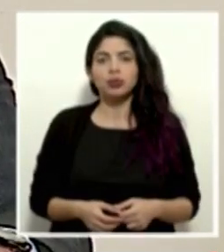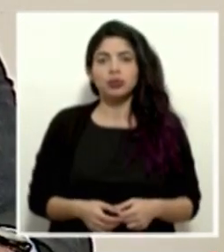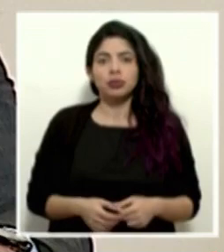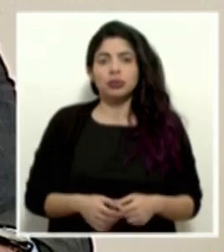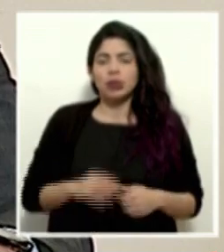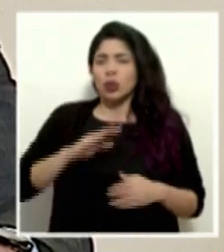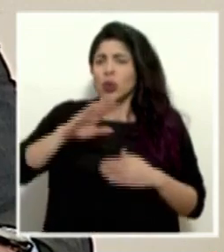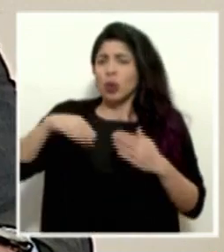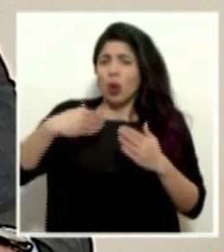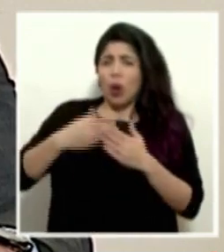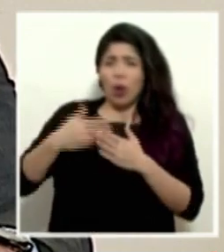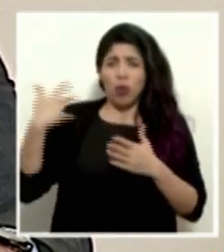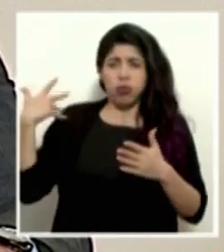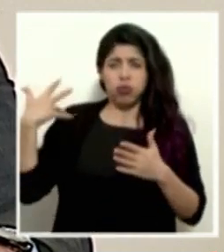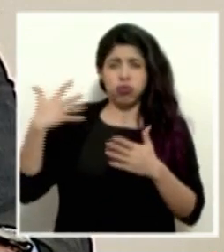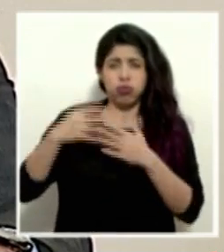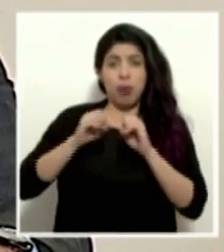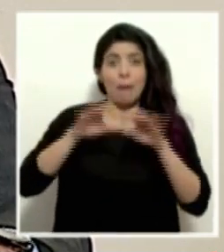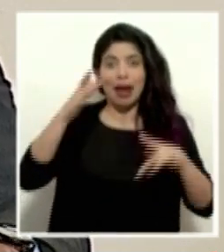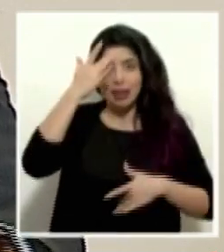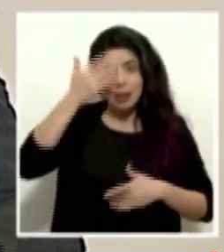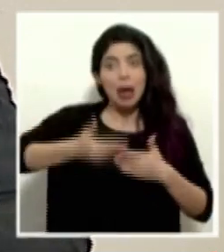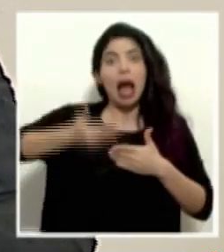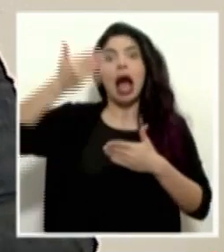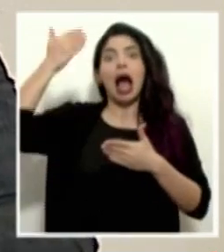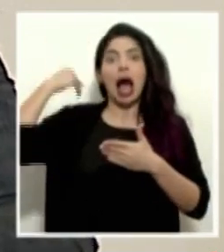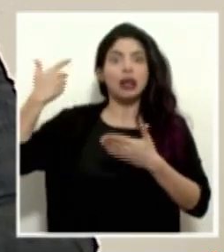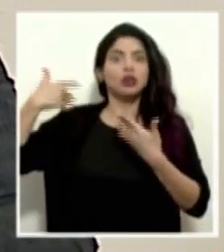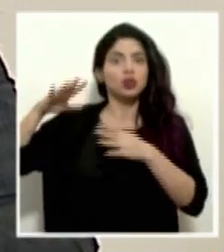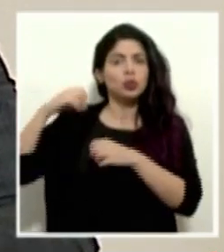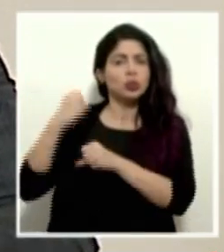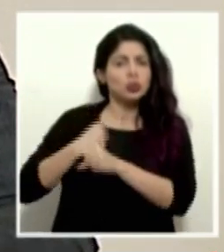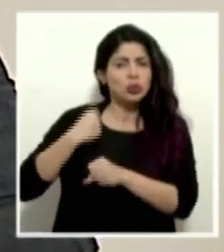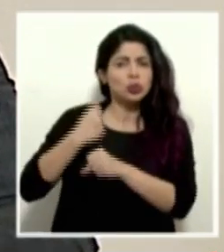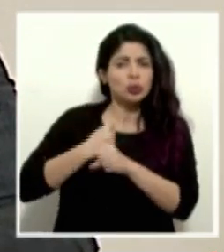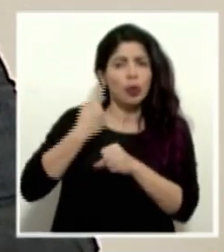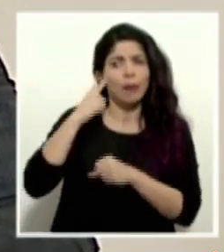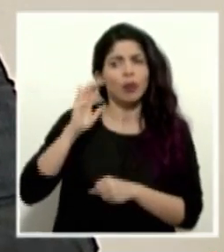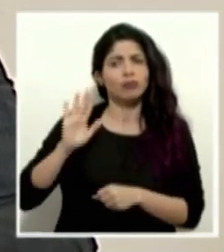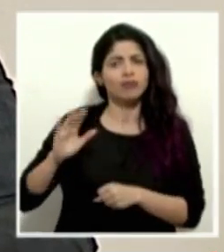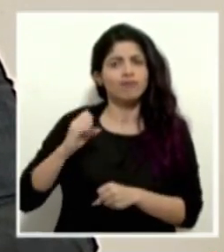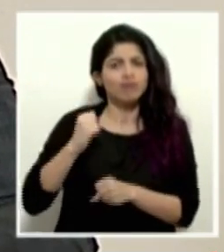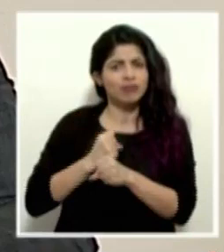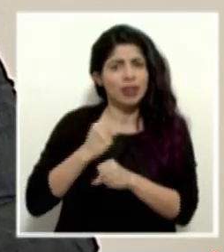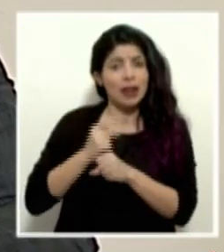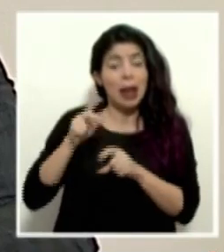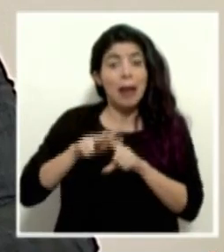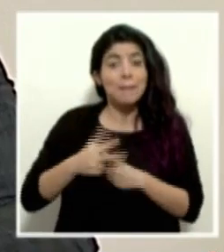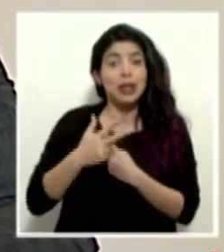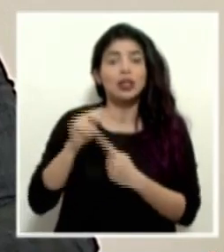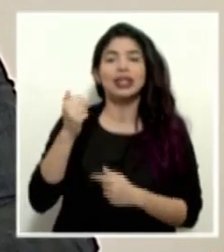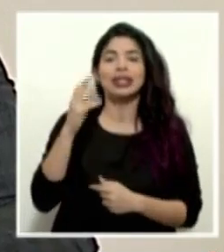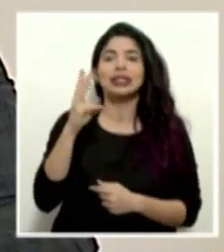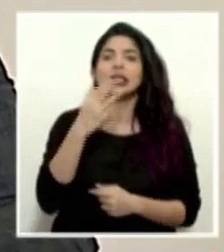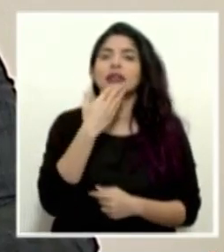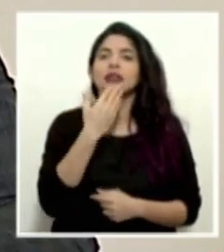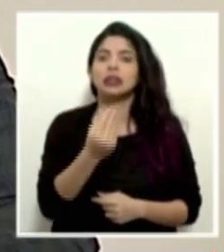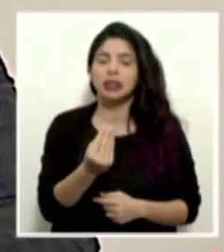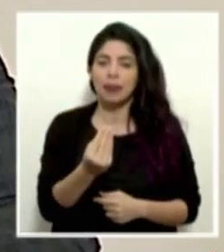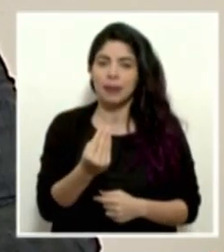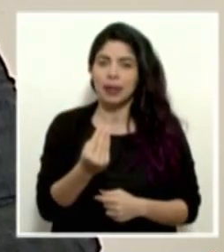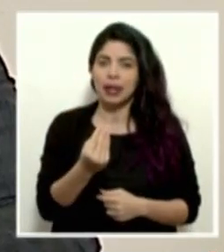en todo lo que llevamos de la pandemia, incluso mucho antes, por la labor realizada que empezó el 16 de diciembre